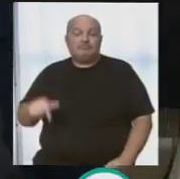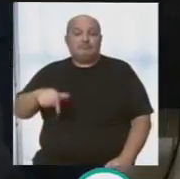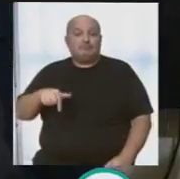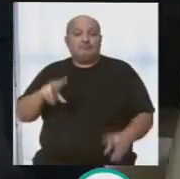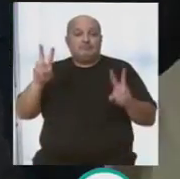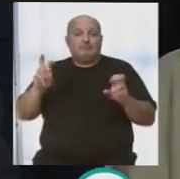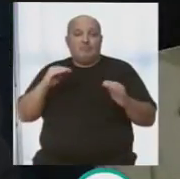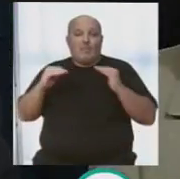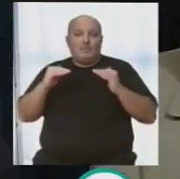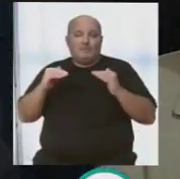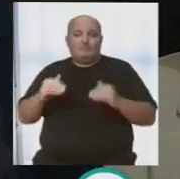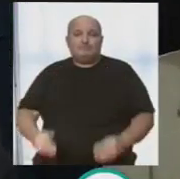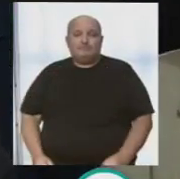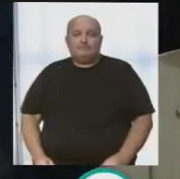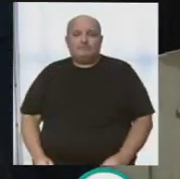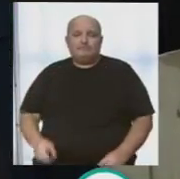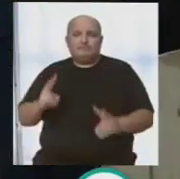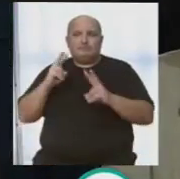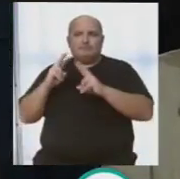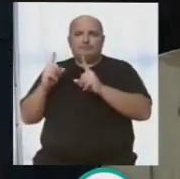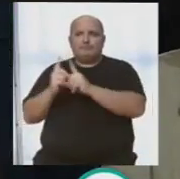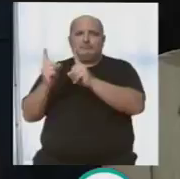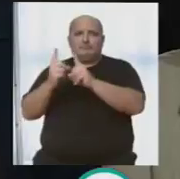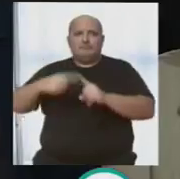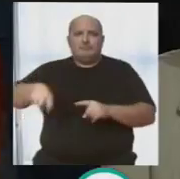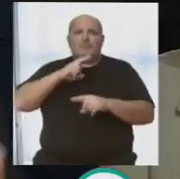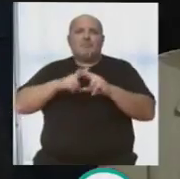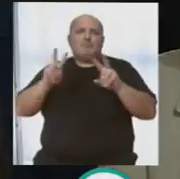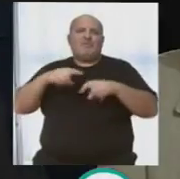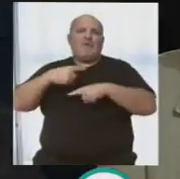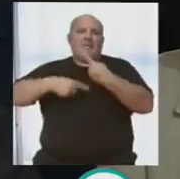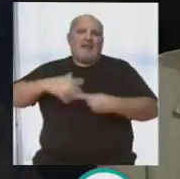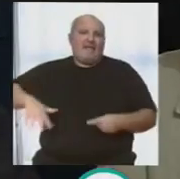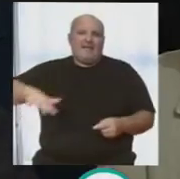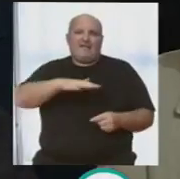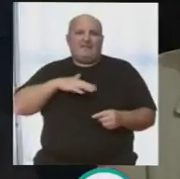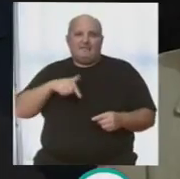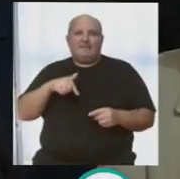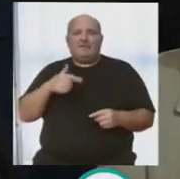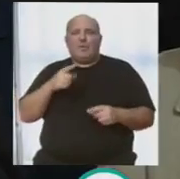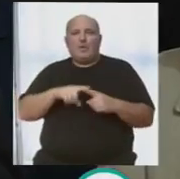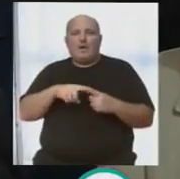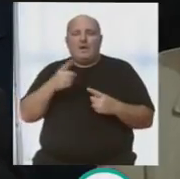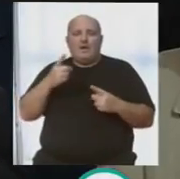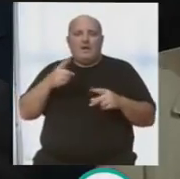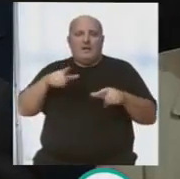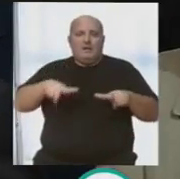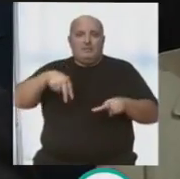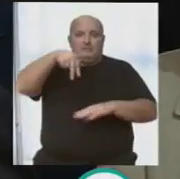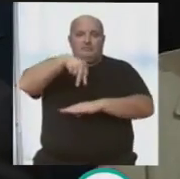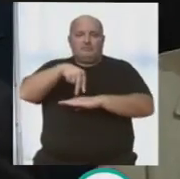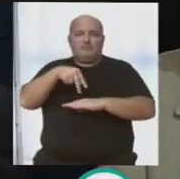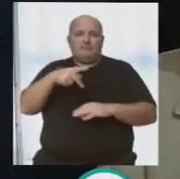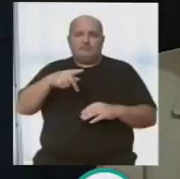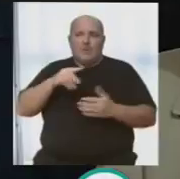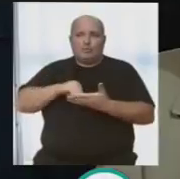momentos, encontrarte rodeado de tu familia, de los tuyos, estar aquí en el escenario con